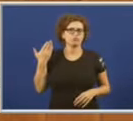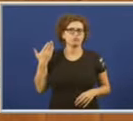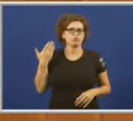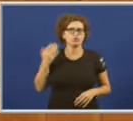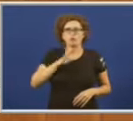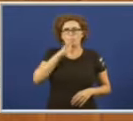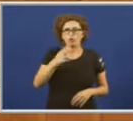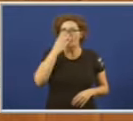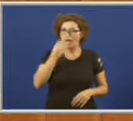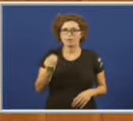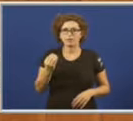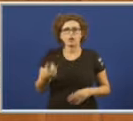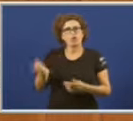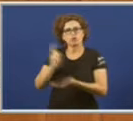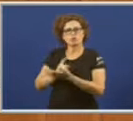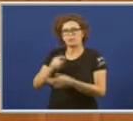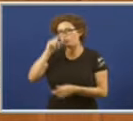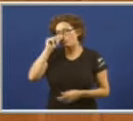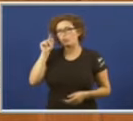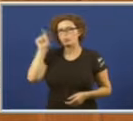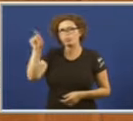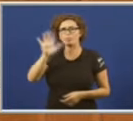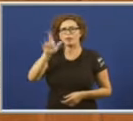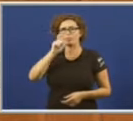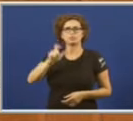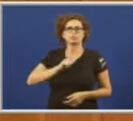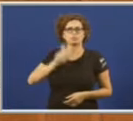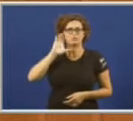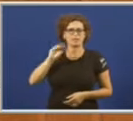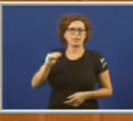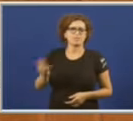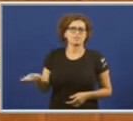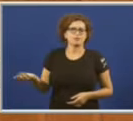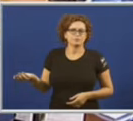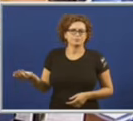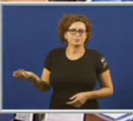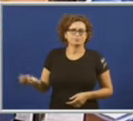codoabe a lugo sinxelamente é un insulto a intelixencia.